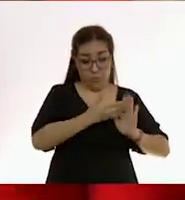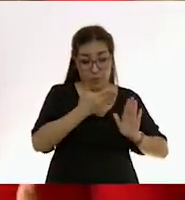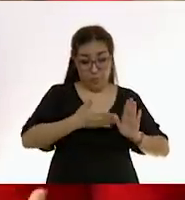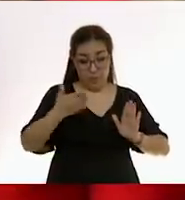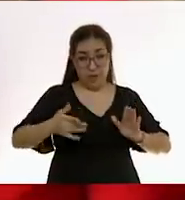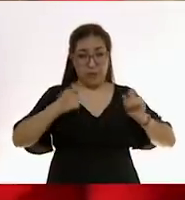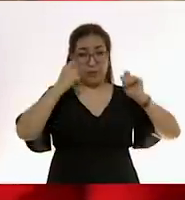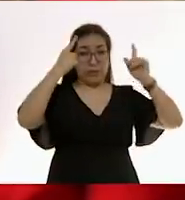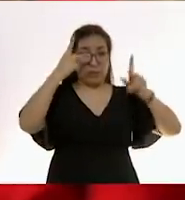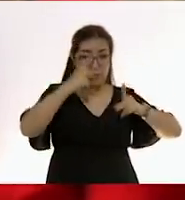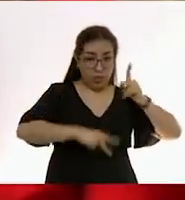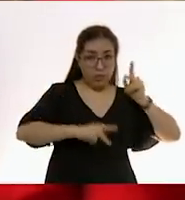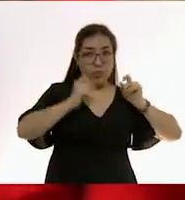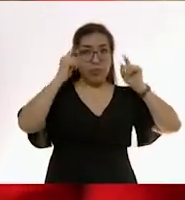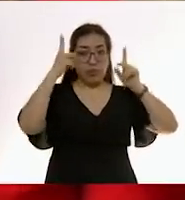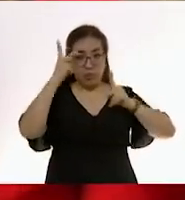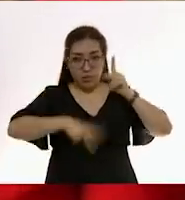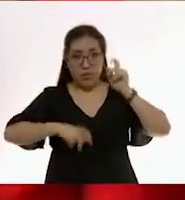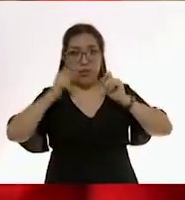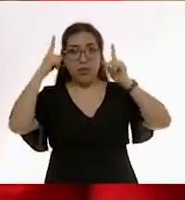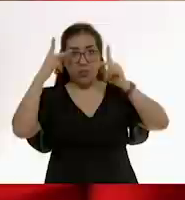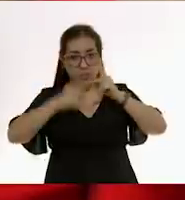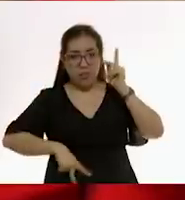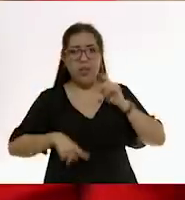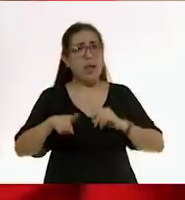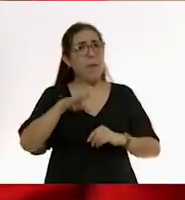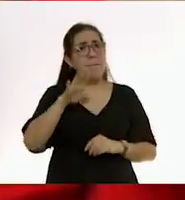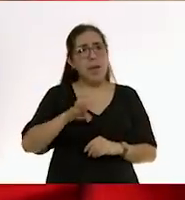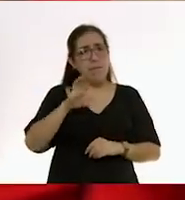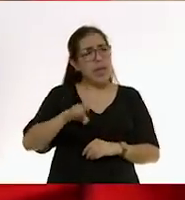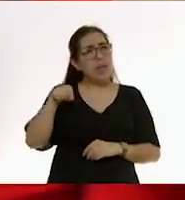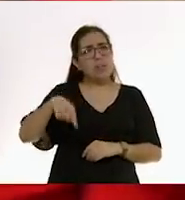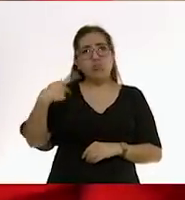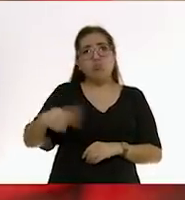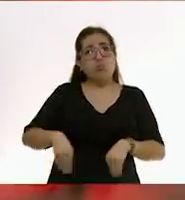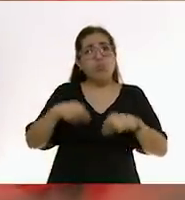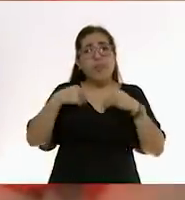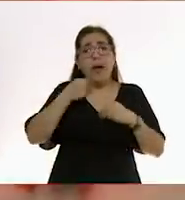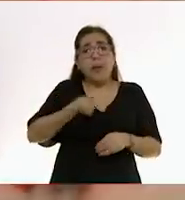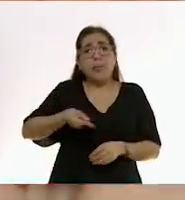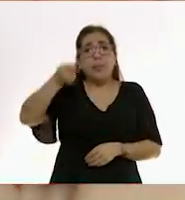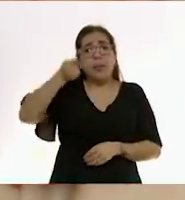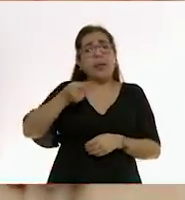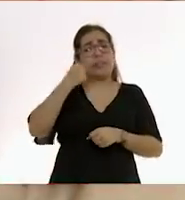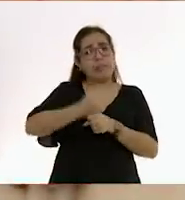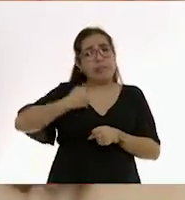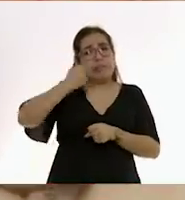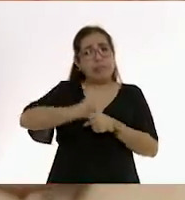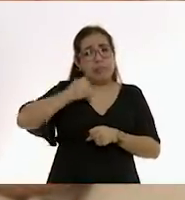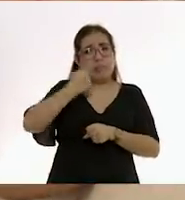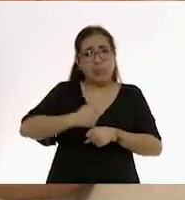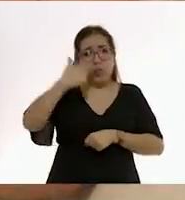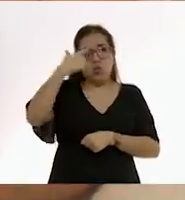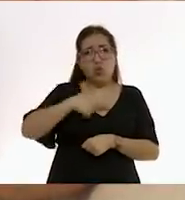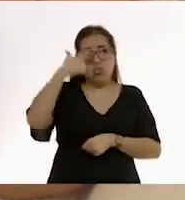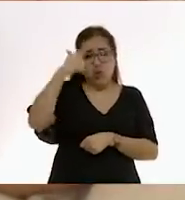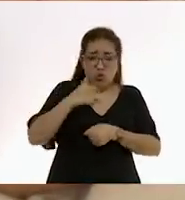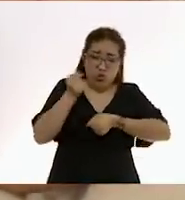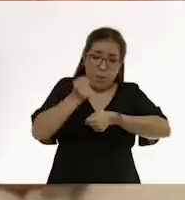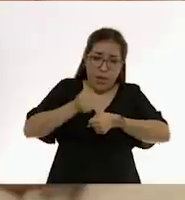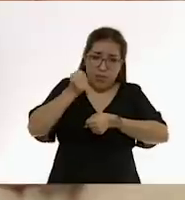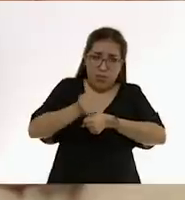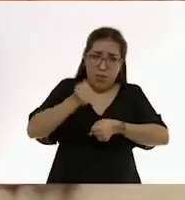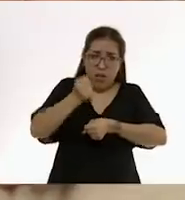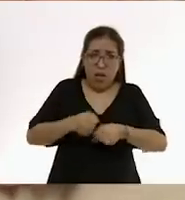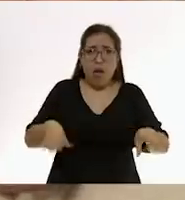se maduran en gran medida solos. El bebé practica dormir absolutamente todas las noches. Entonces, por